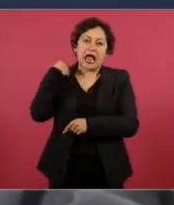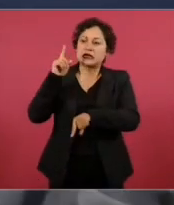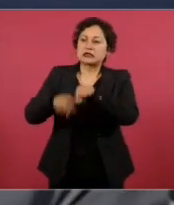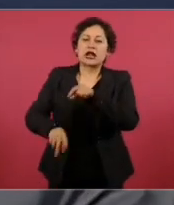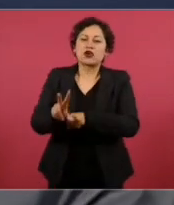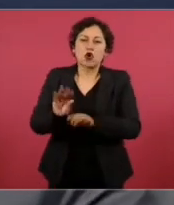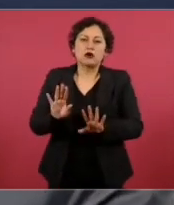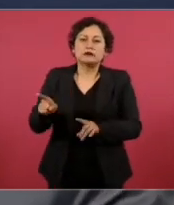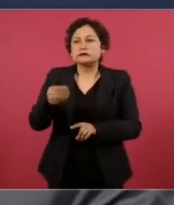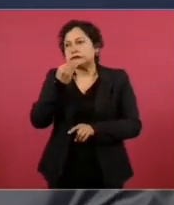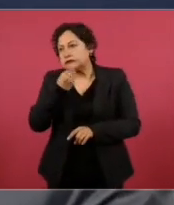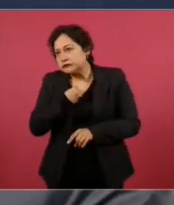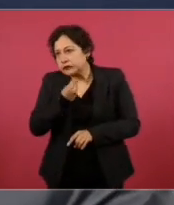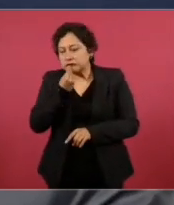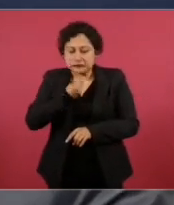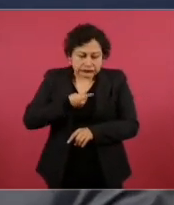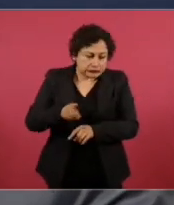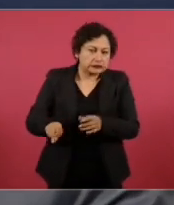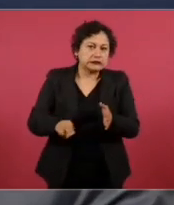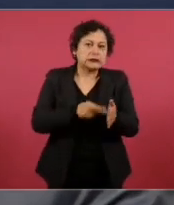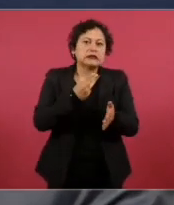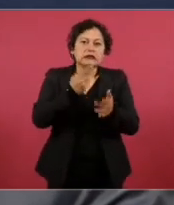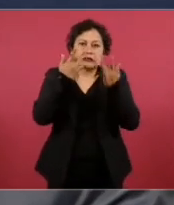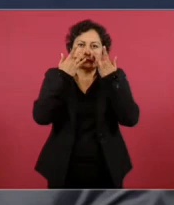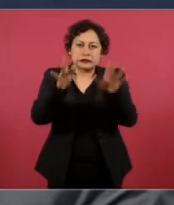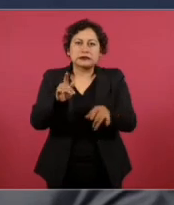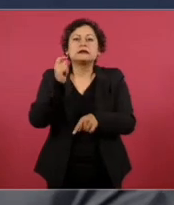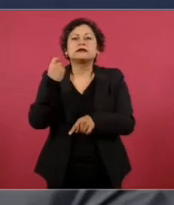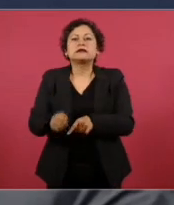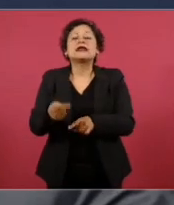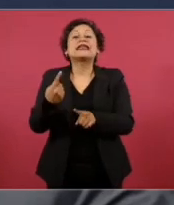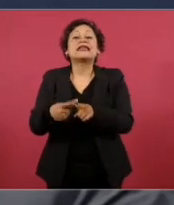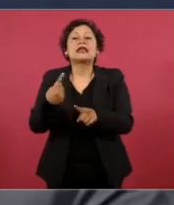fue el del papá precisamente del actual presidente del PRI.